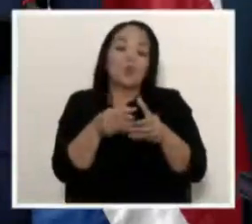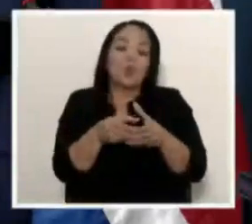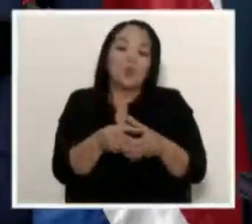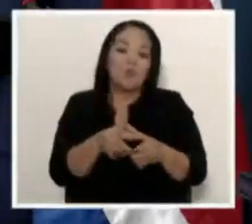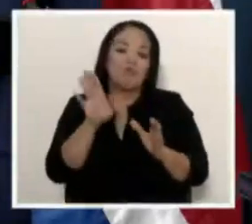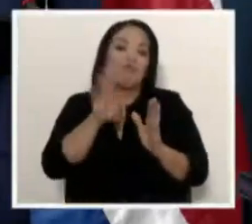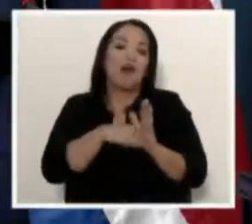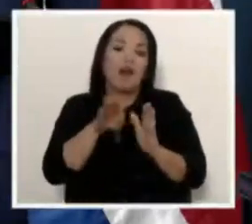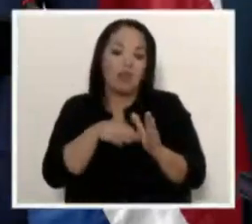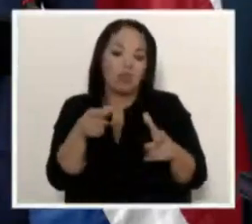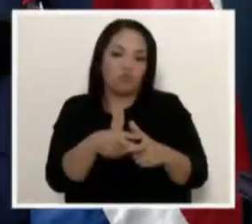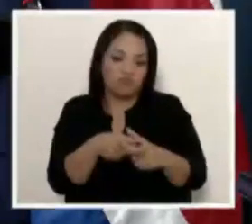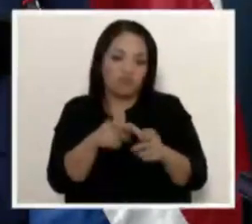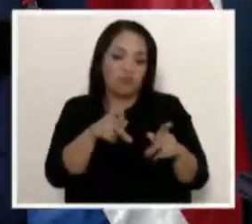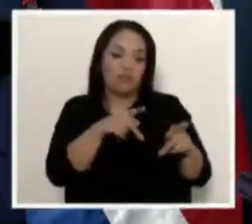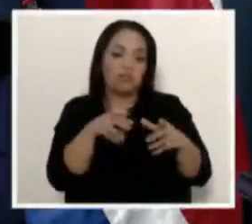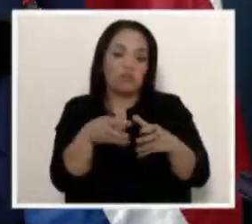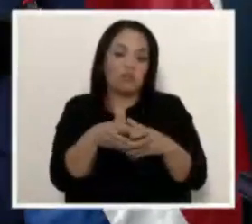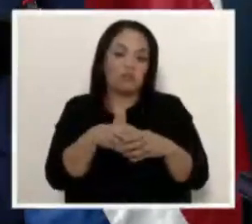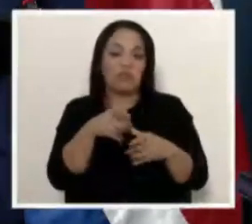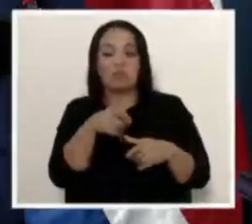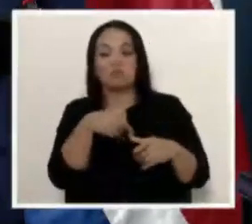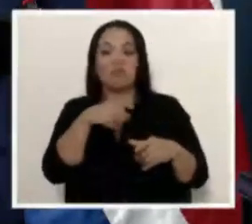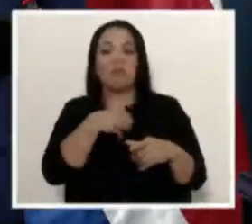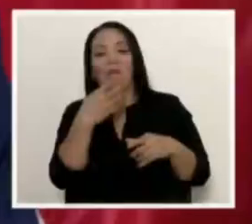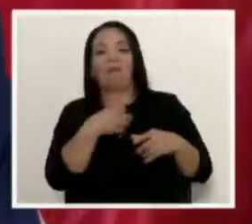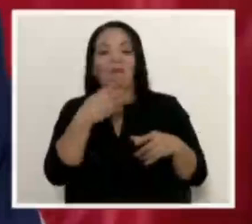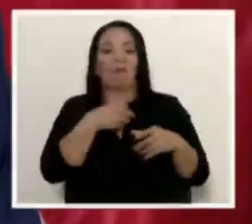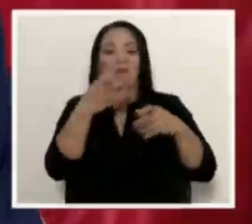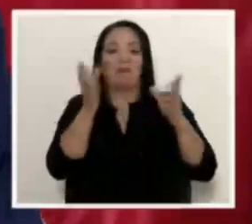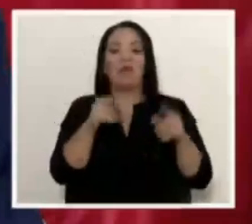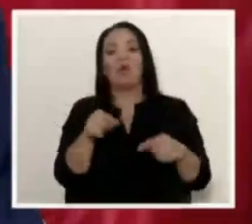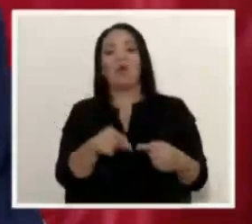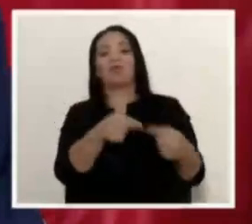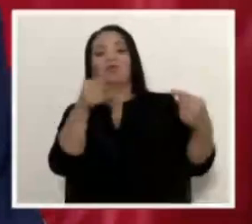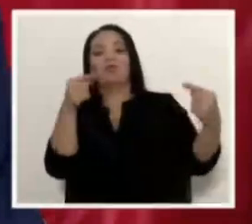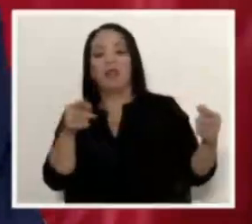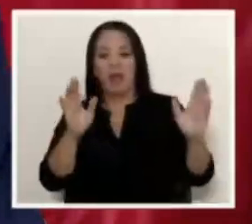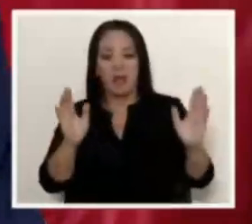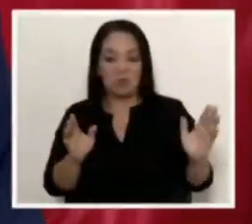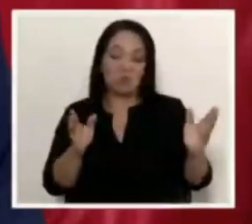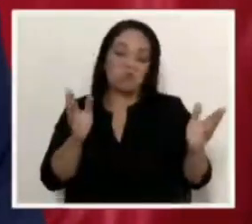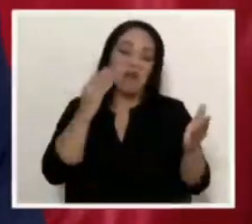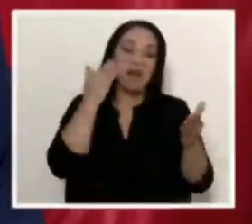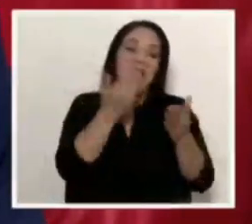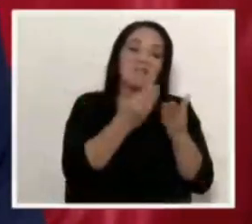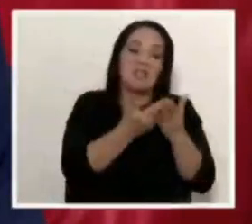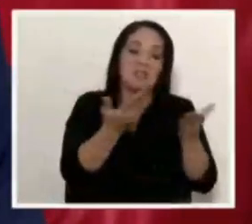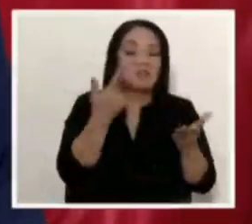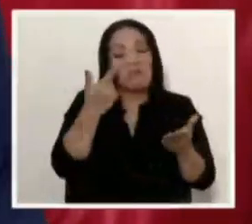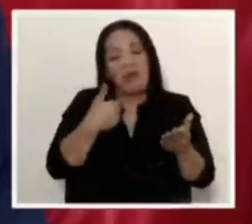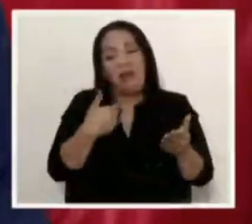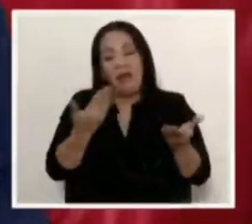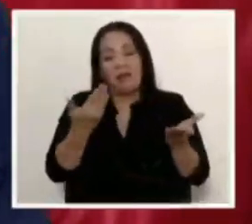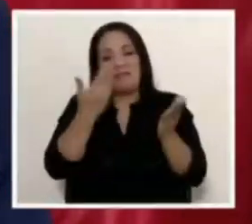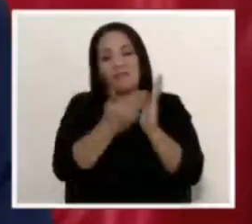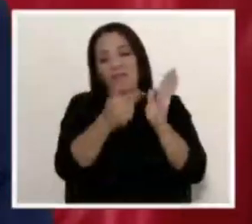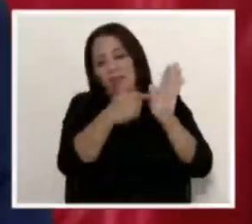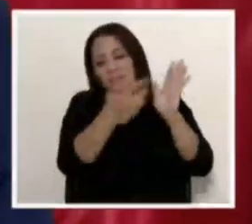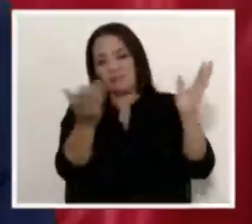peseta. Esos seguirán vociferando, contrario a la evidencia clara y